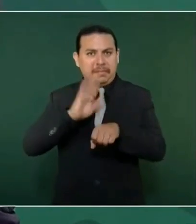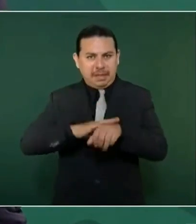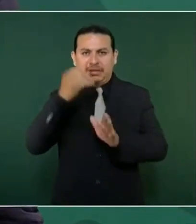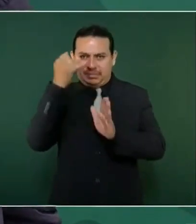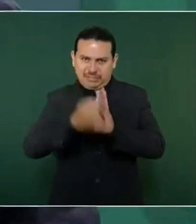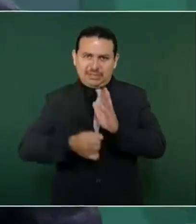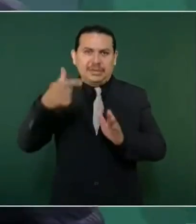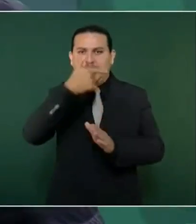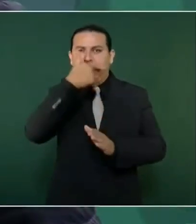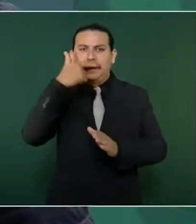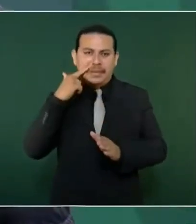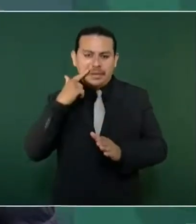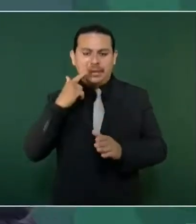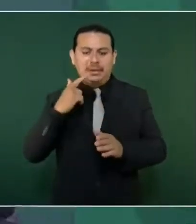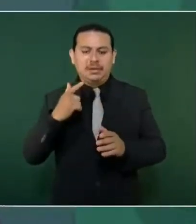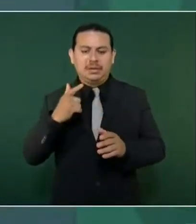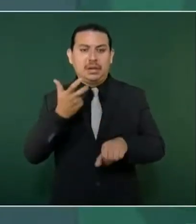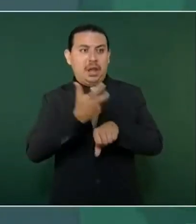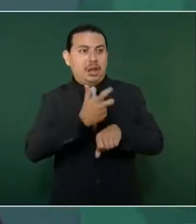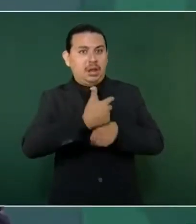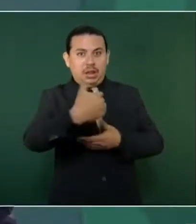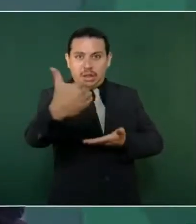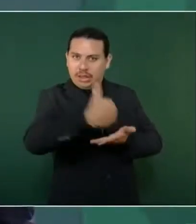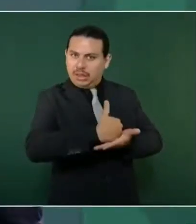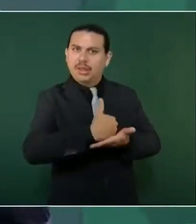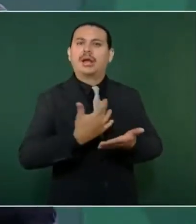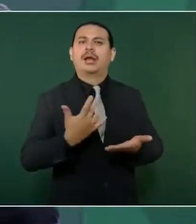Cuando nos invadieron los estadounidenses,